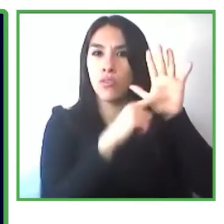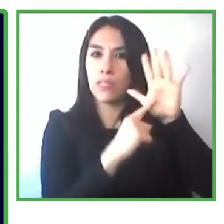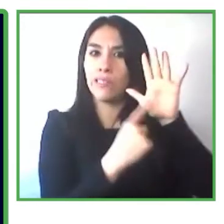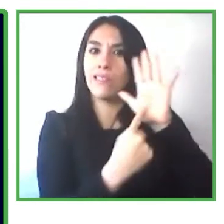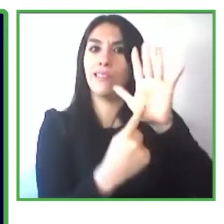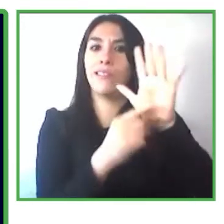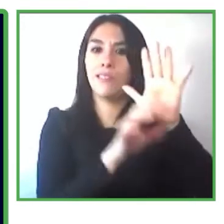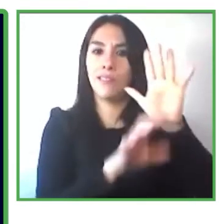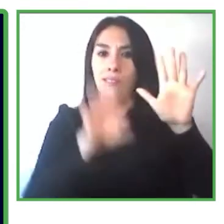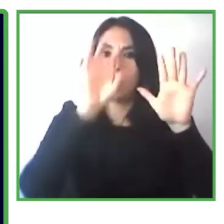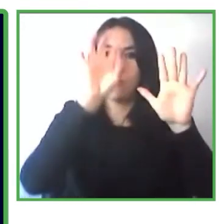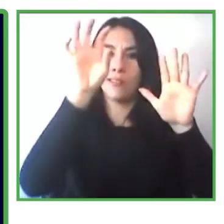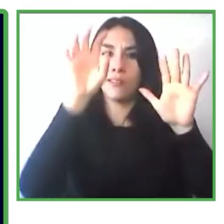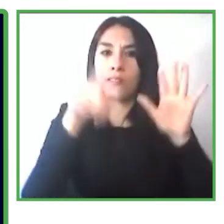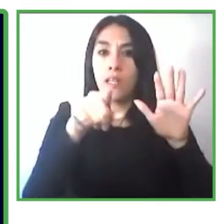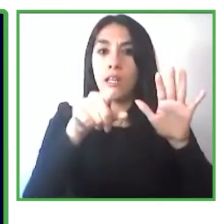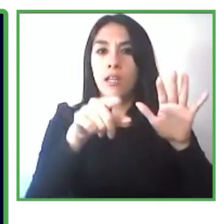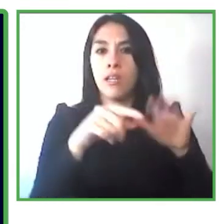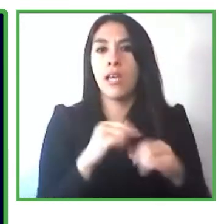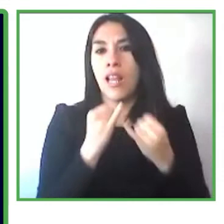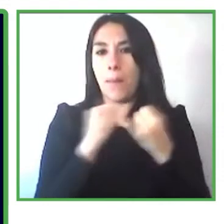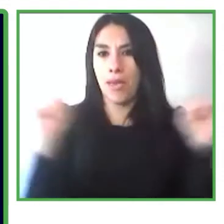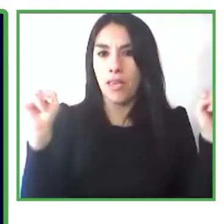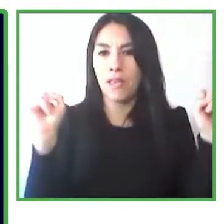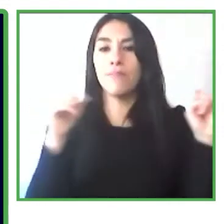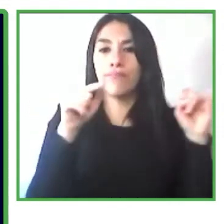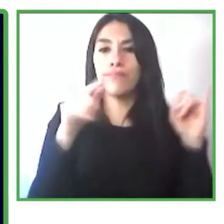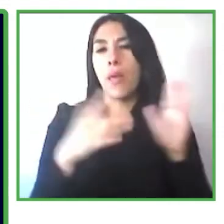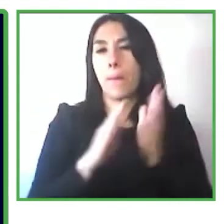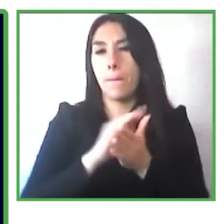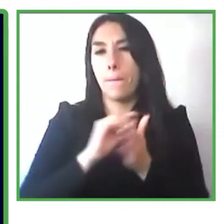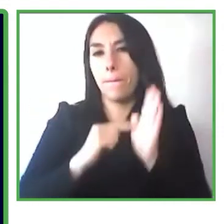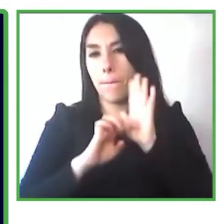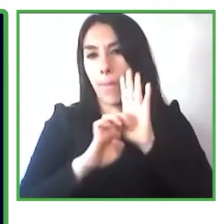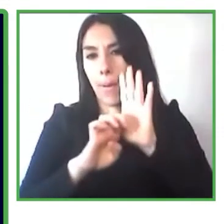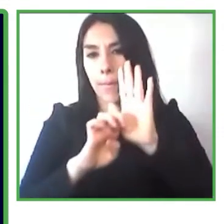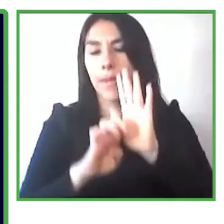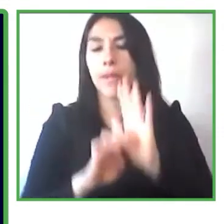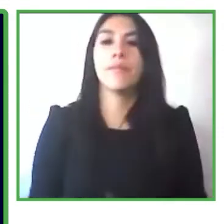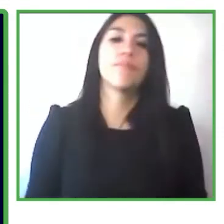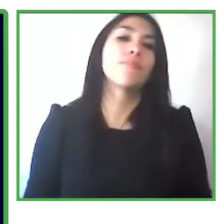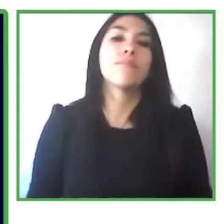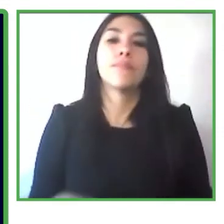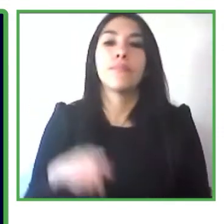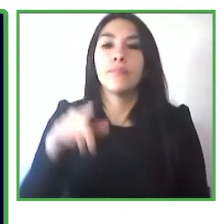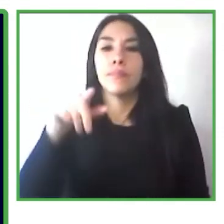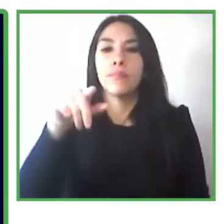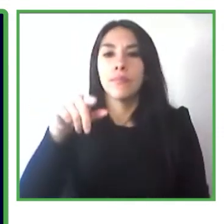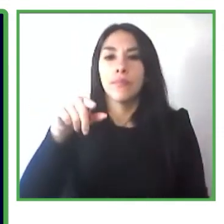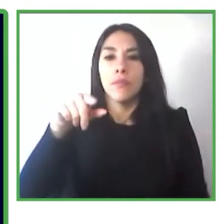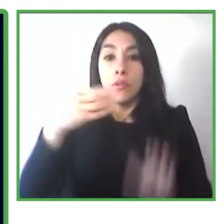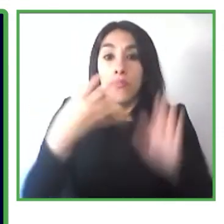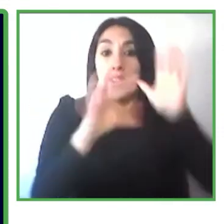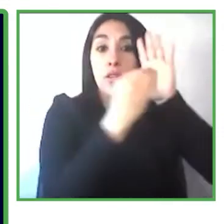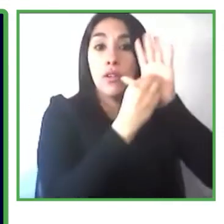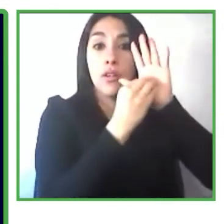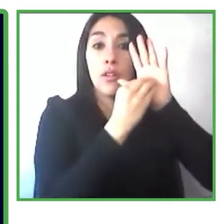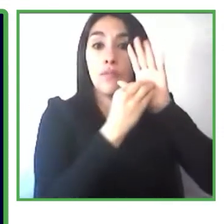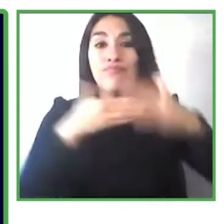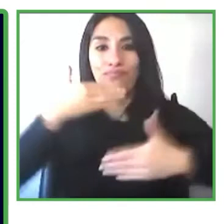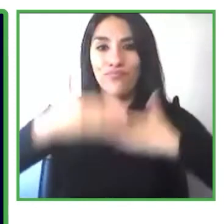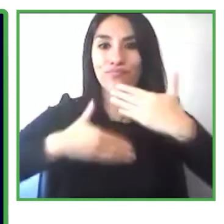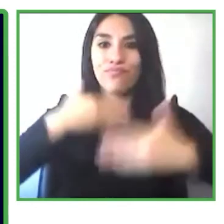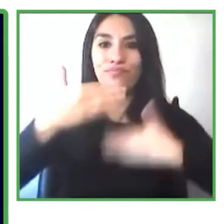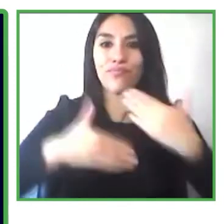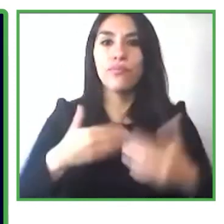categoría gestión de recursos humanos tiene relación con las políticas procesos procedimientos que deben impulsar las empresas